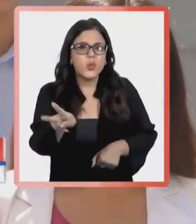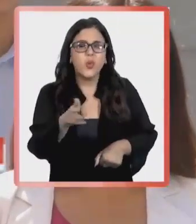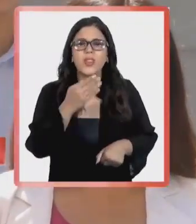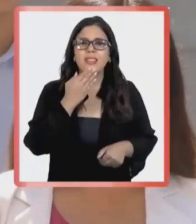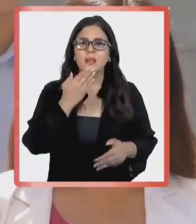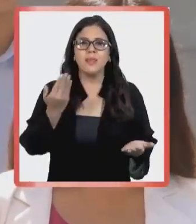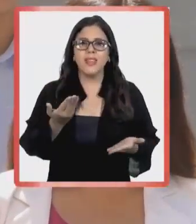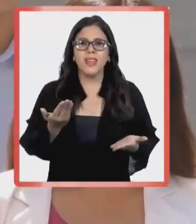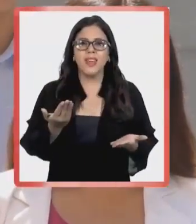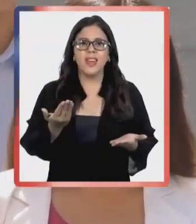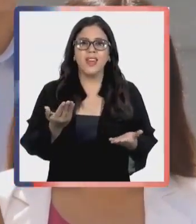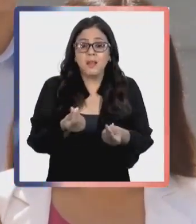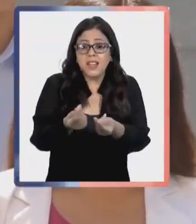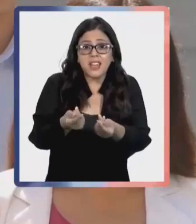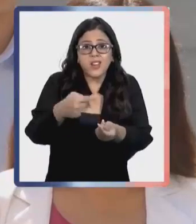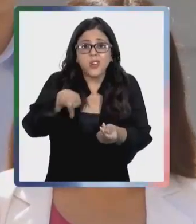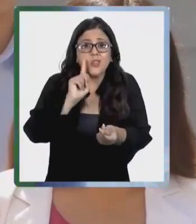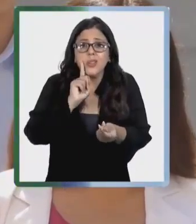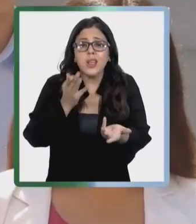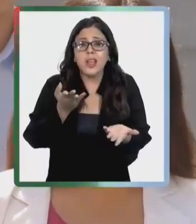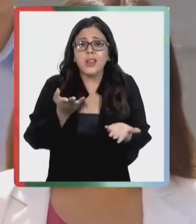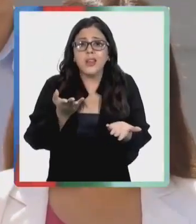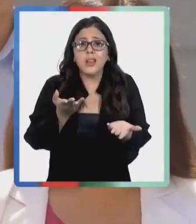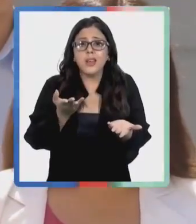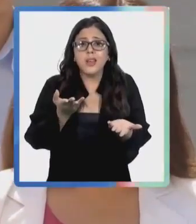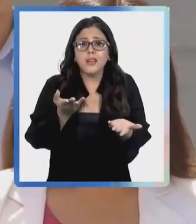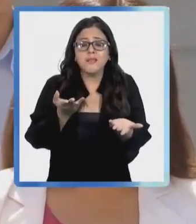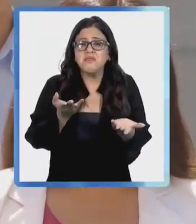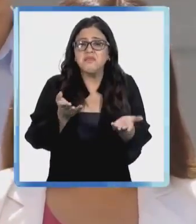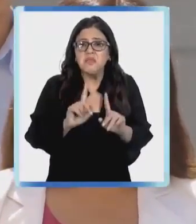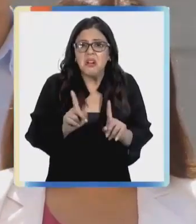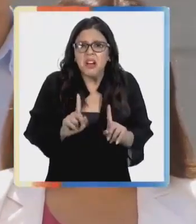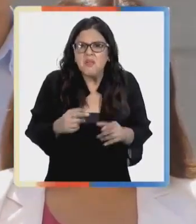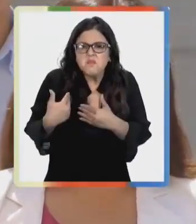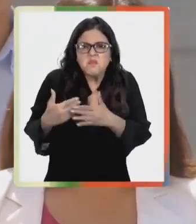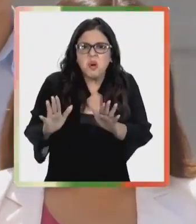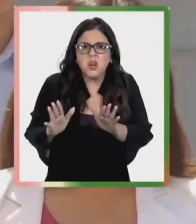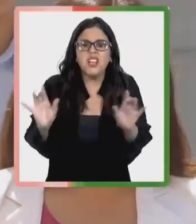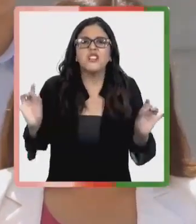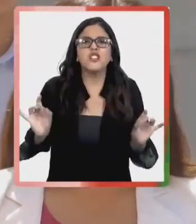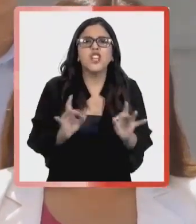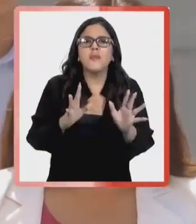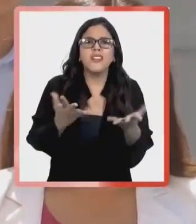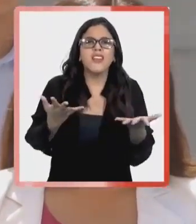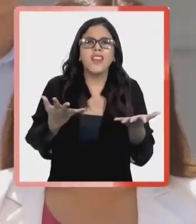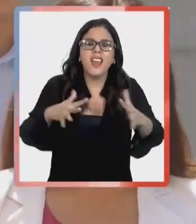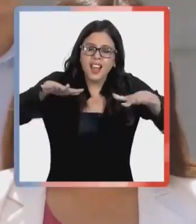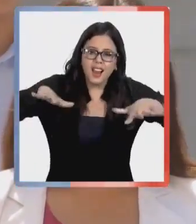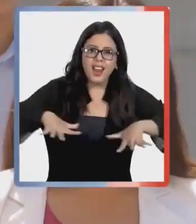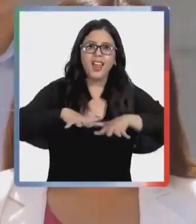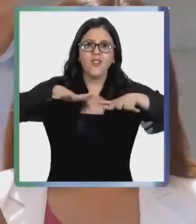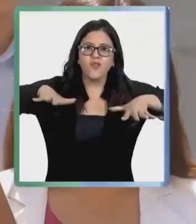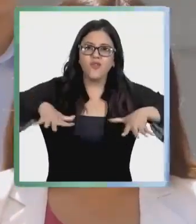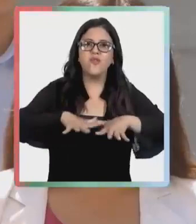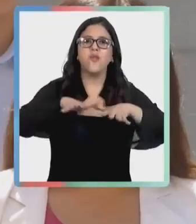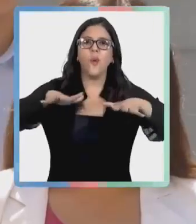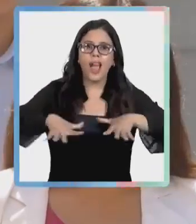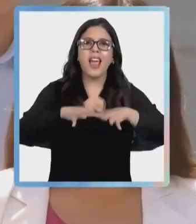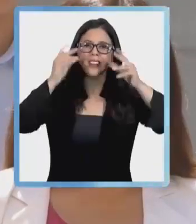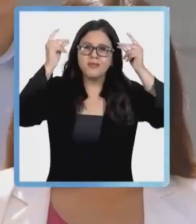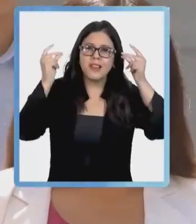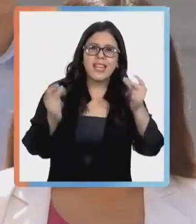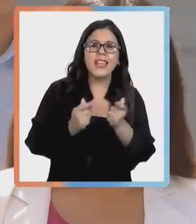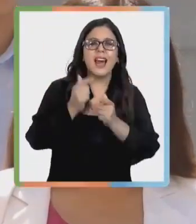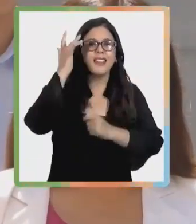importando su condición, no importando tal vez el dinero que tengan, tal vez su posición, sino que solamente su empeño,